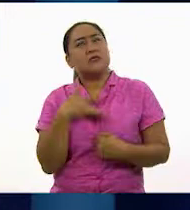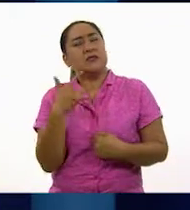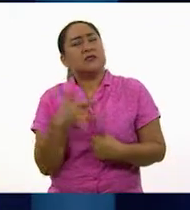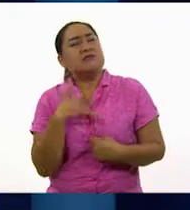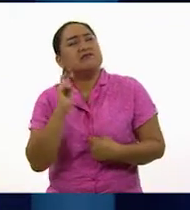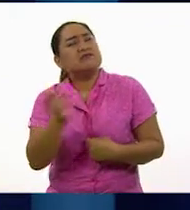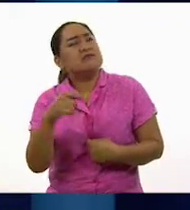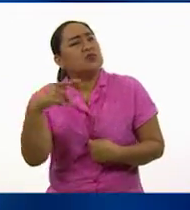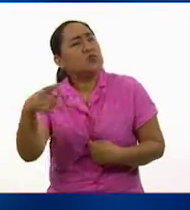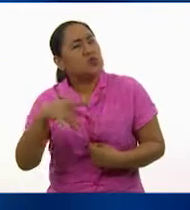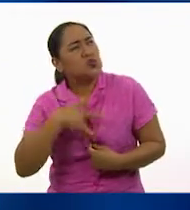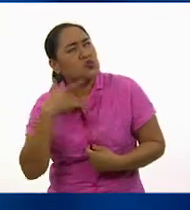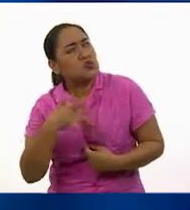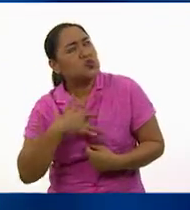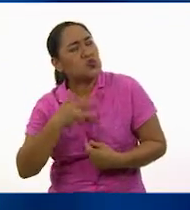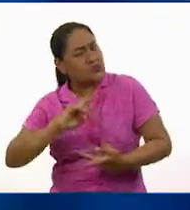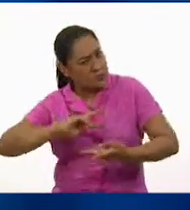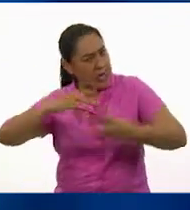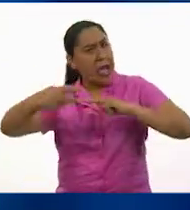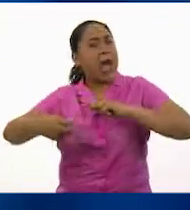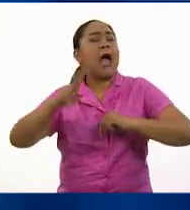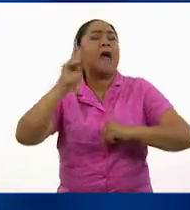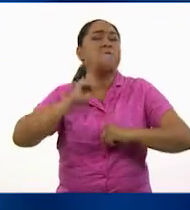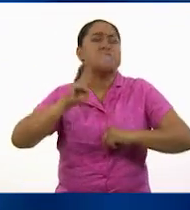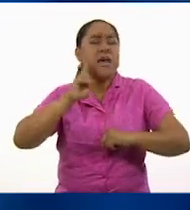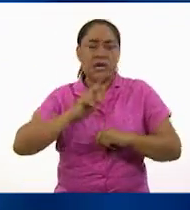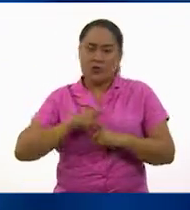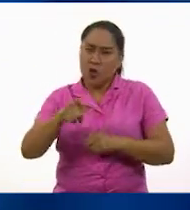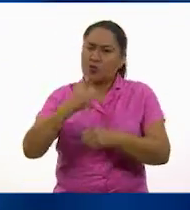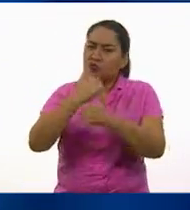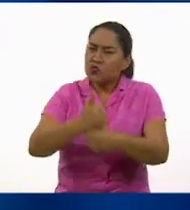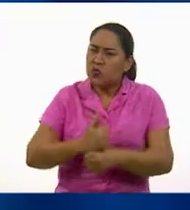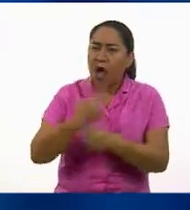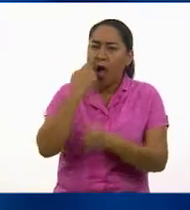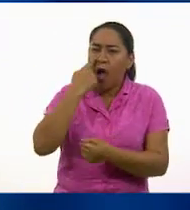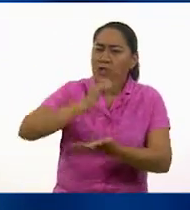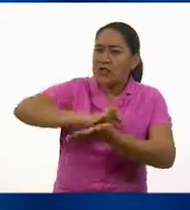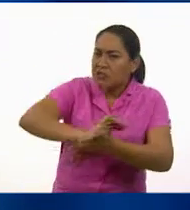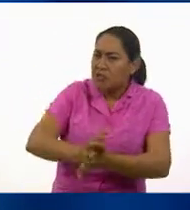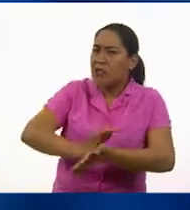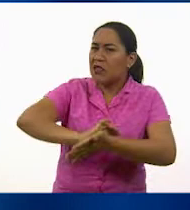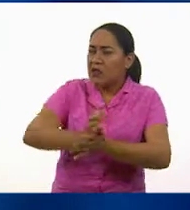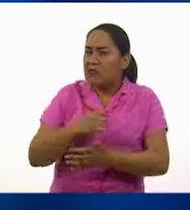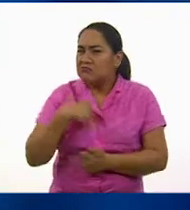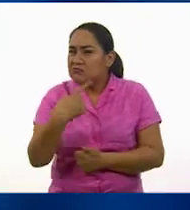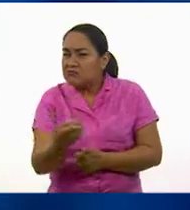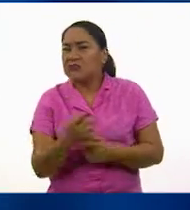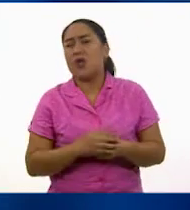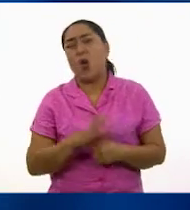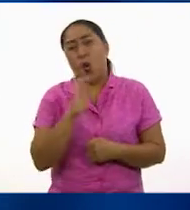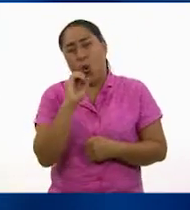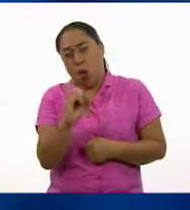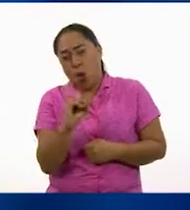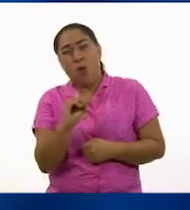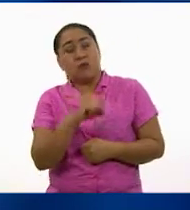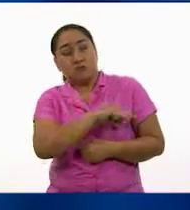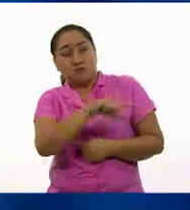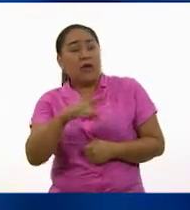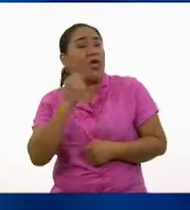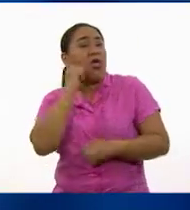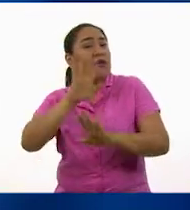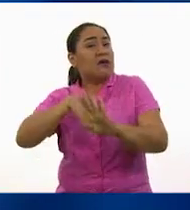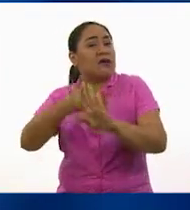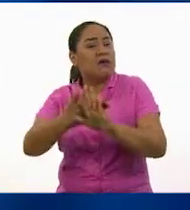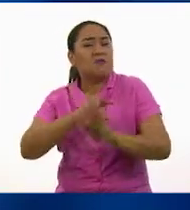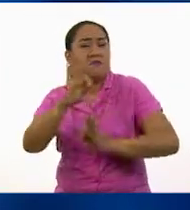de imaginar qué sienten, cómo viven la discriminación, qué piensan sobre aquel que les da un maltrato y niega